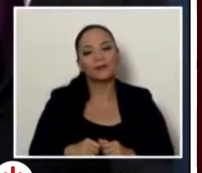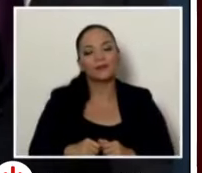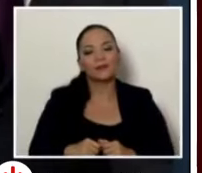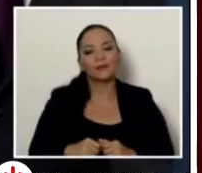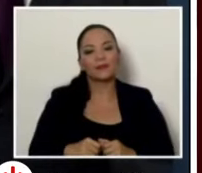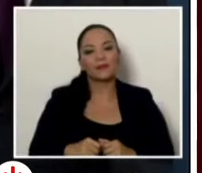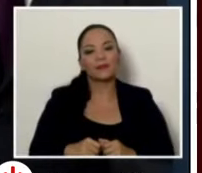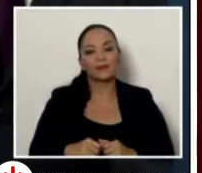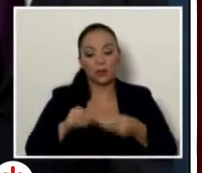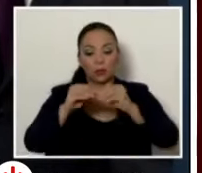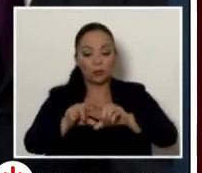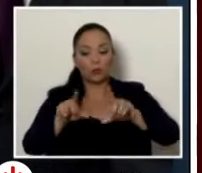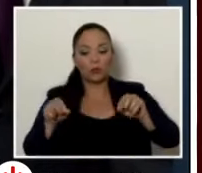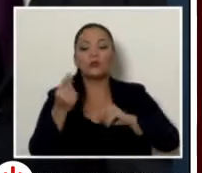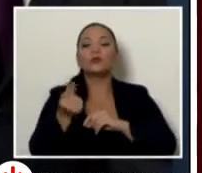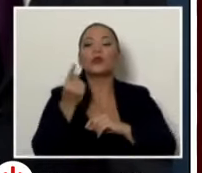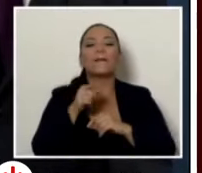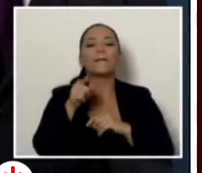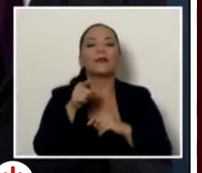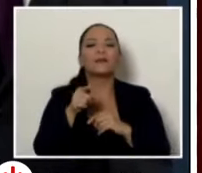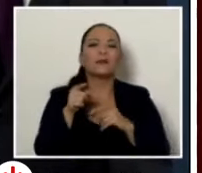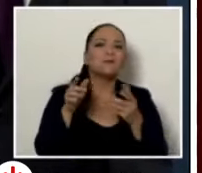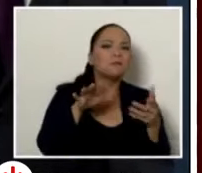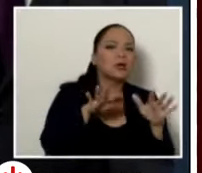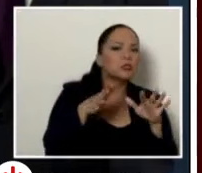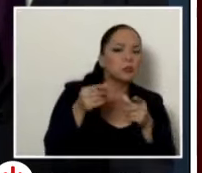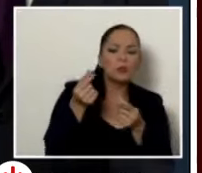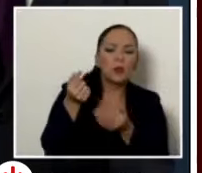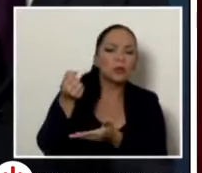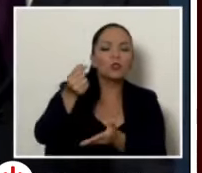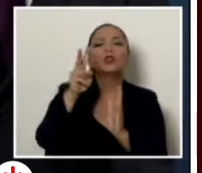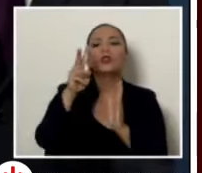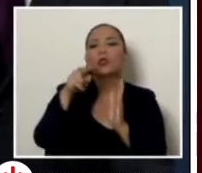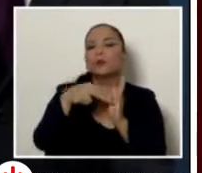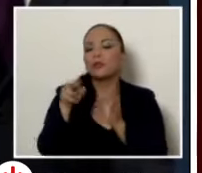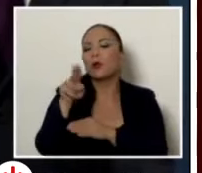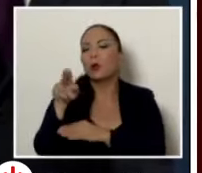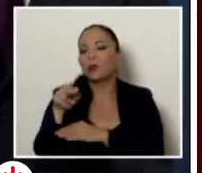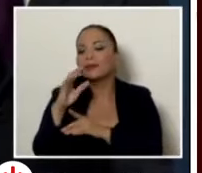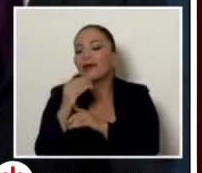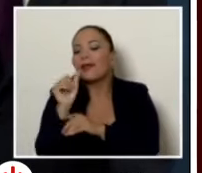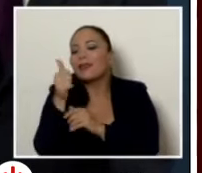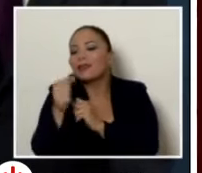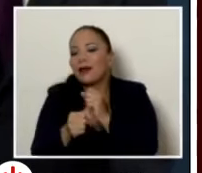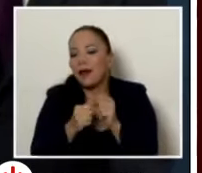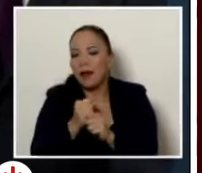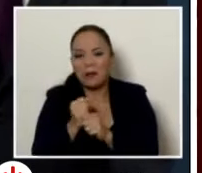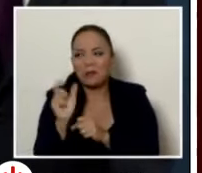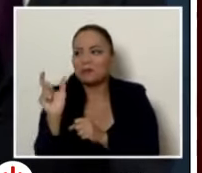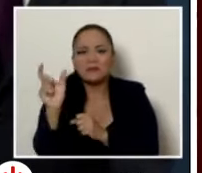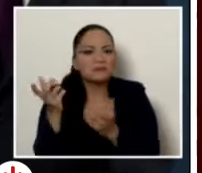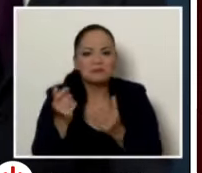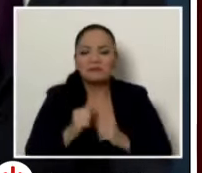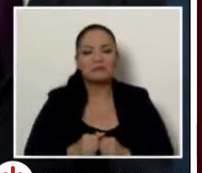etiquetas sólo representan una inversión más o menos aproximada de 2.000 crones cada 10 años. Eso es lo más importante